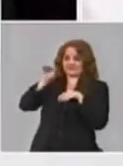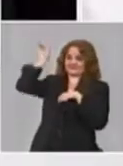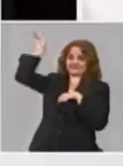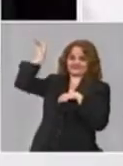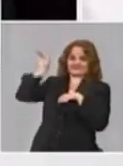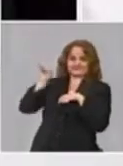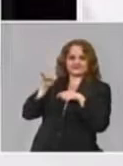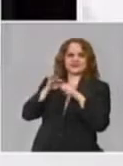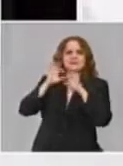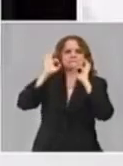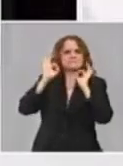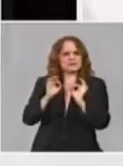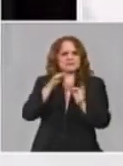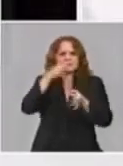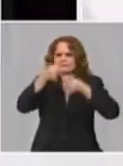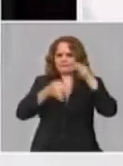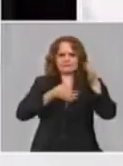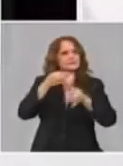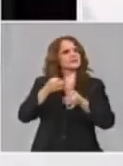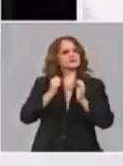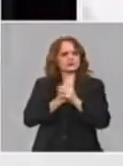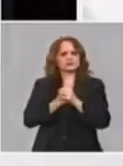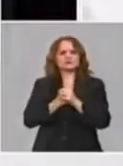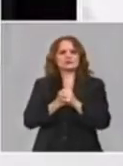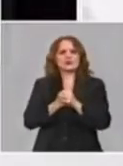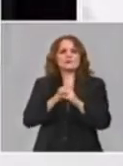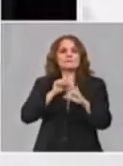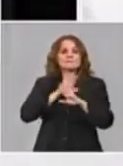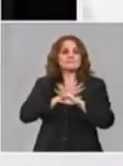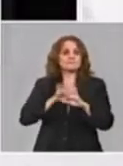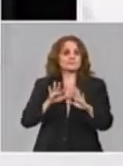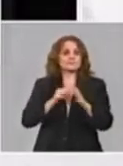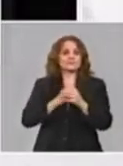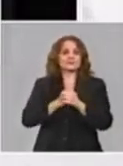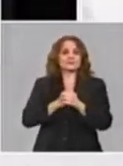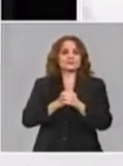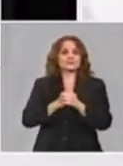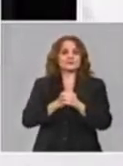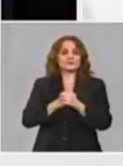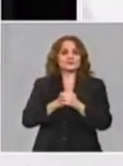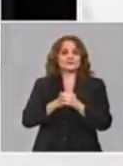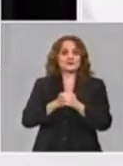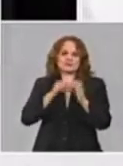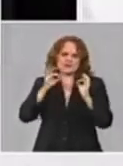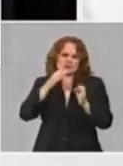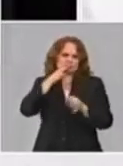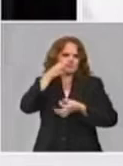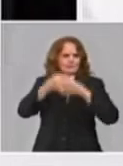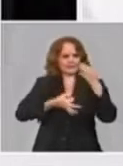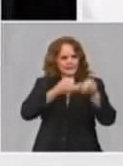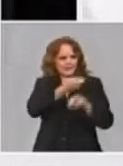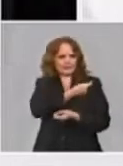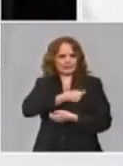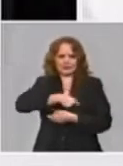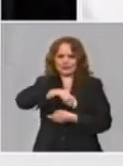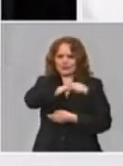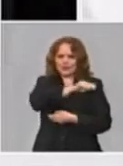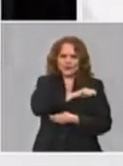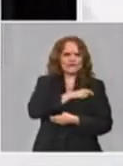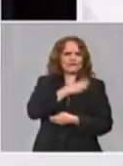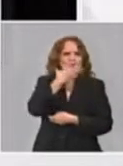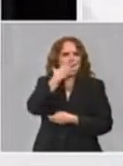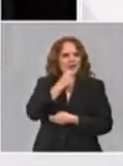de las intervenciones, pero ya ahí le traje a nuestro pueblo que nos sigue y que además ha estado muy pendiente de esta